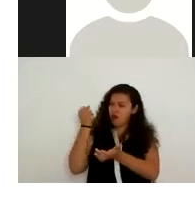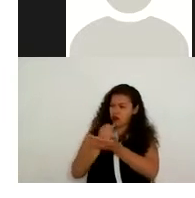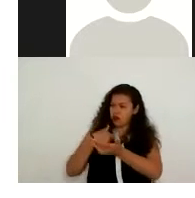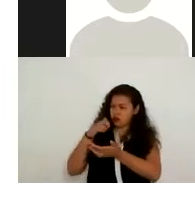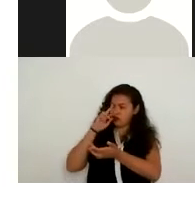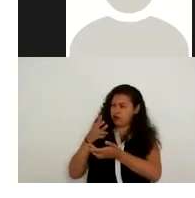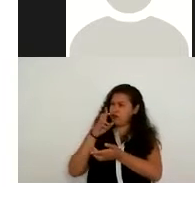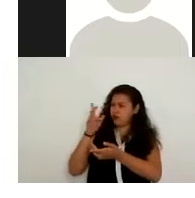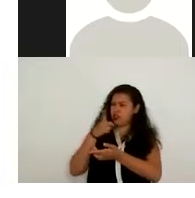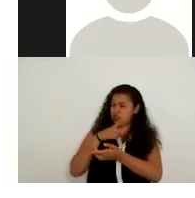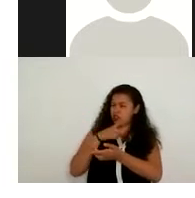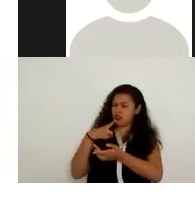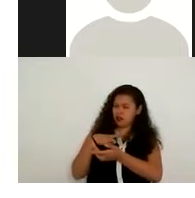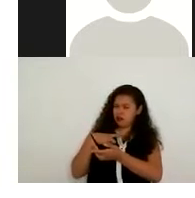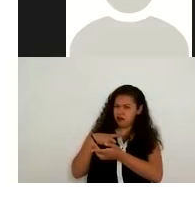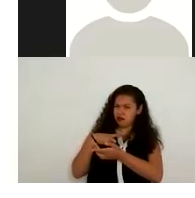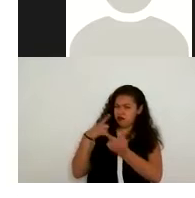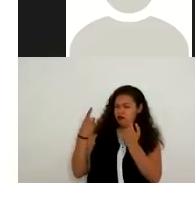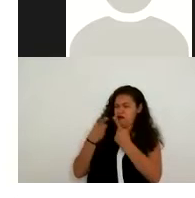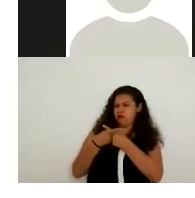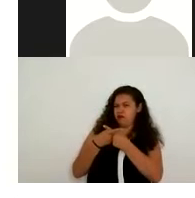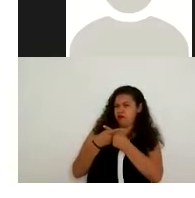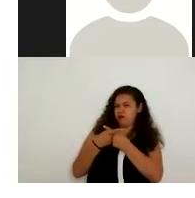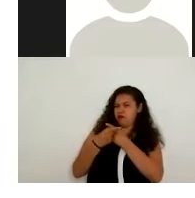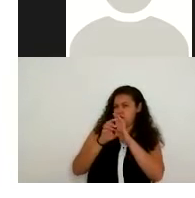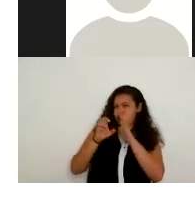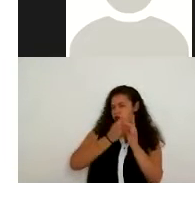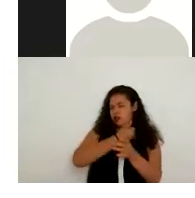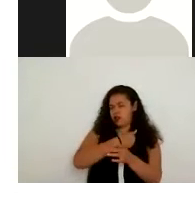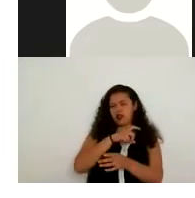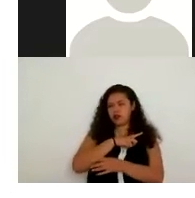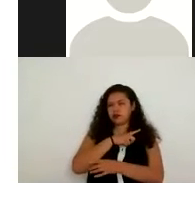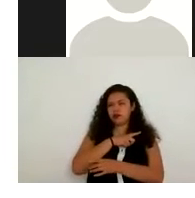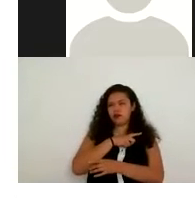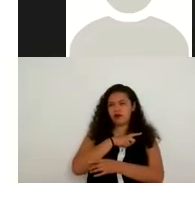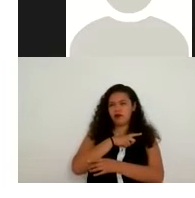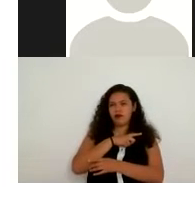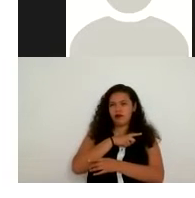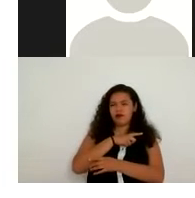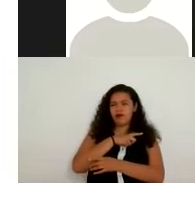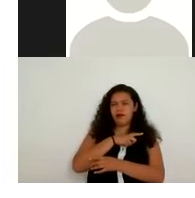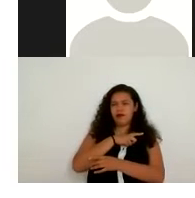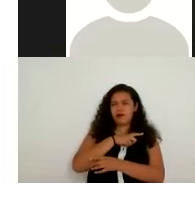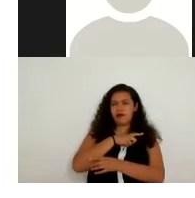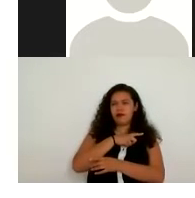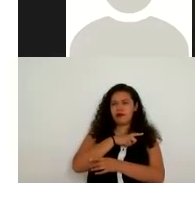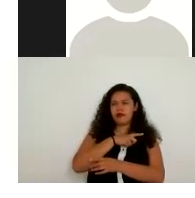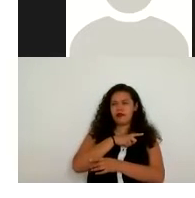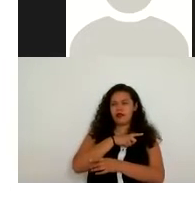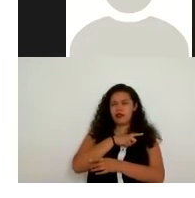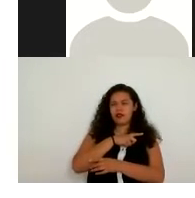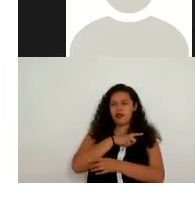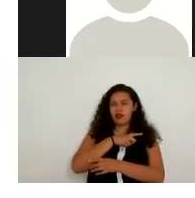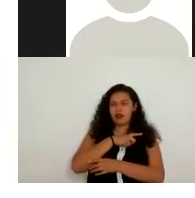tema de salud algún tema de salud bueno no sé si sería el caso pero si se esté